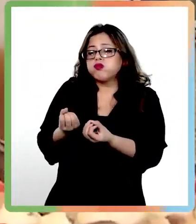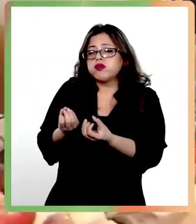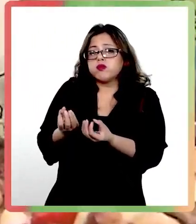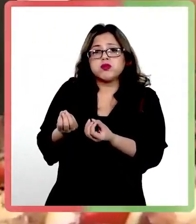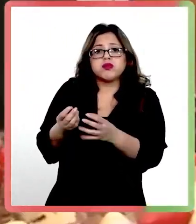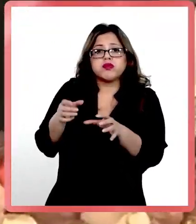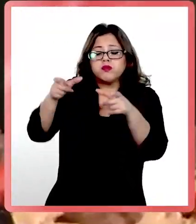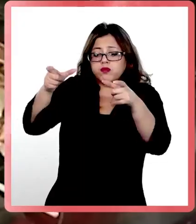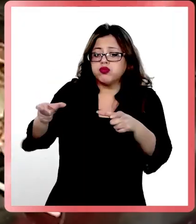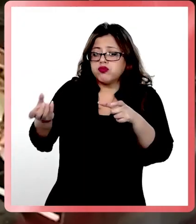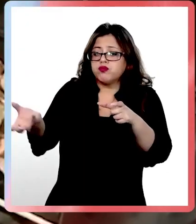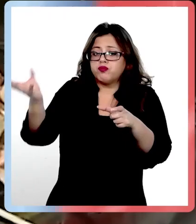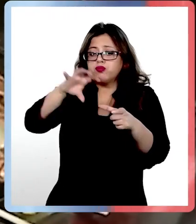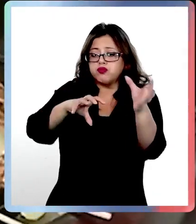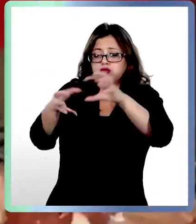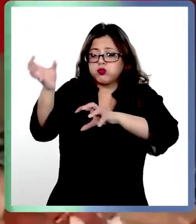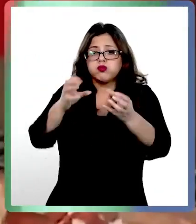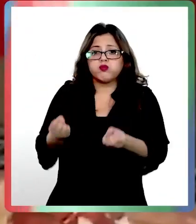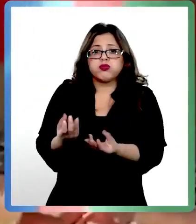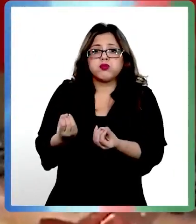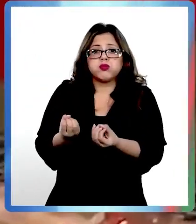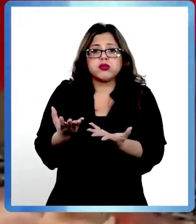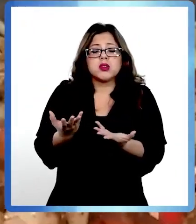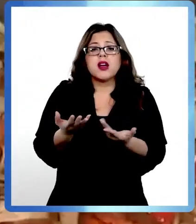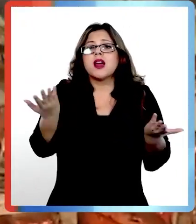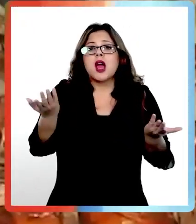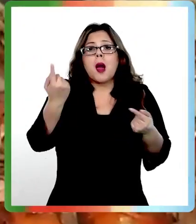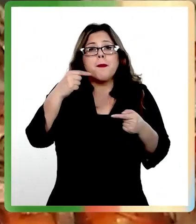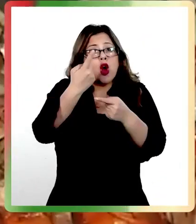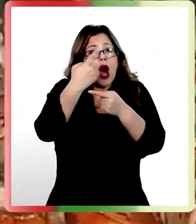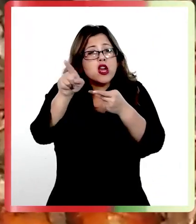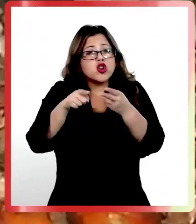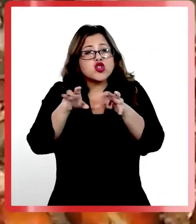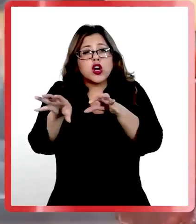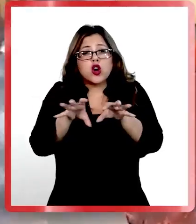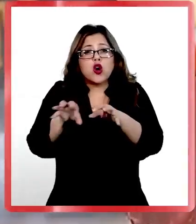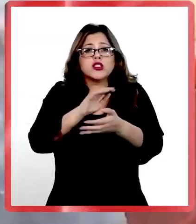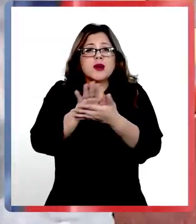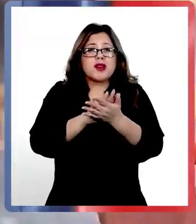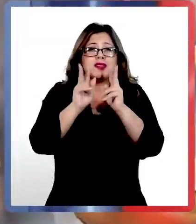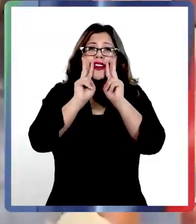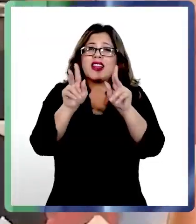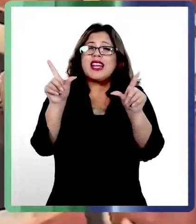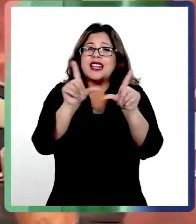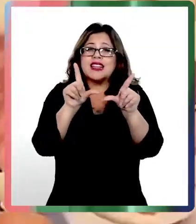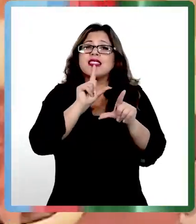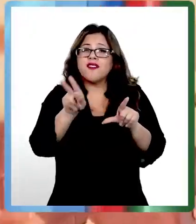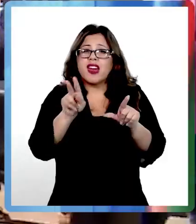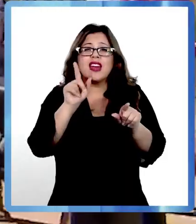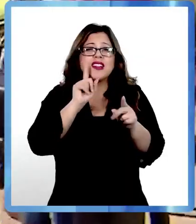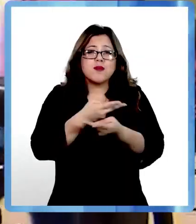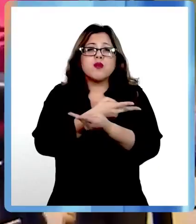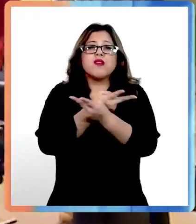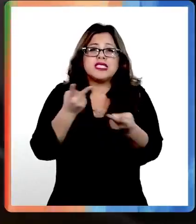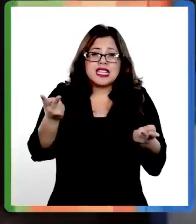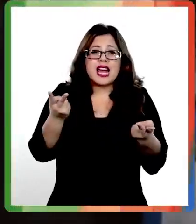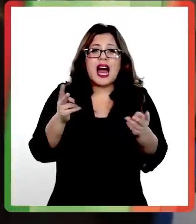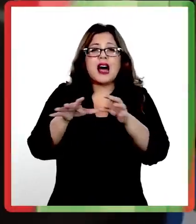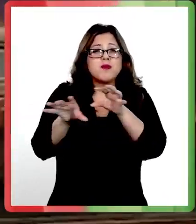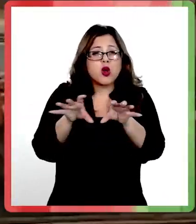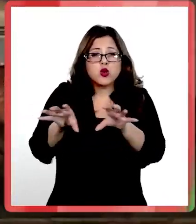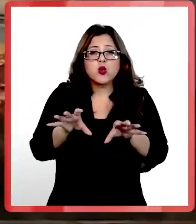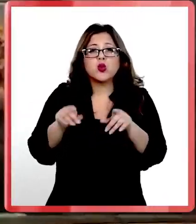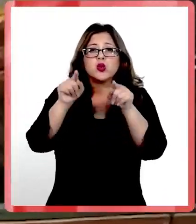importante también, es que hay muchos productos ultraprocesados, envasados, que salen en la tele, que tienen publicidad,